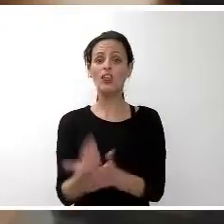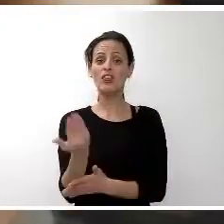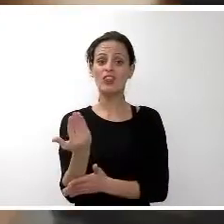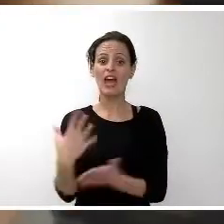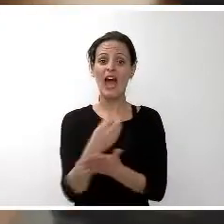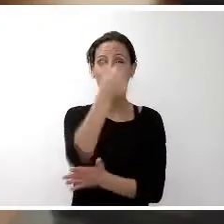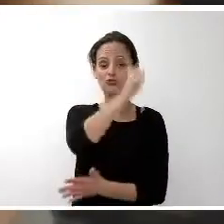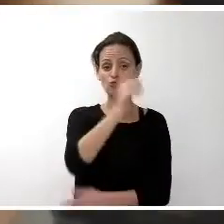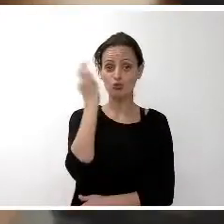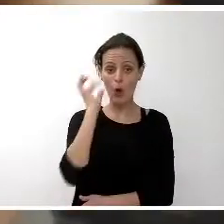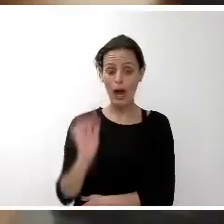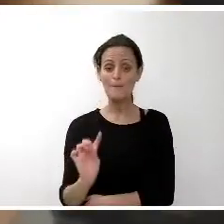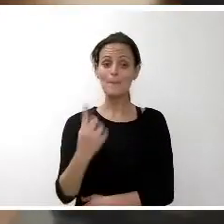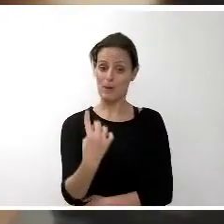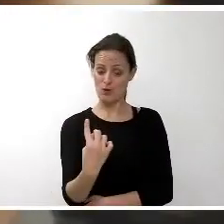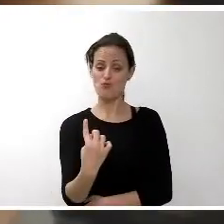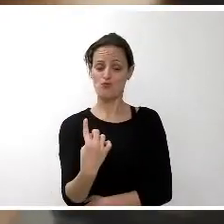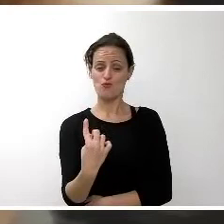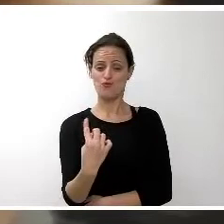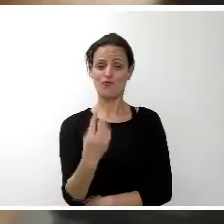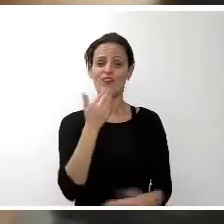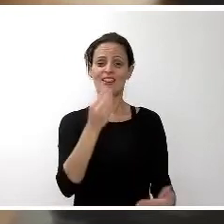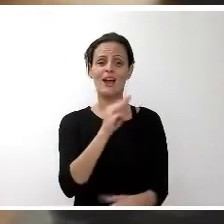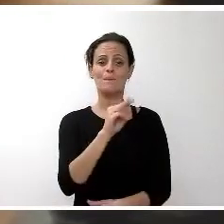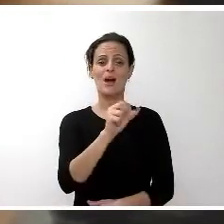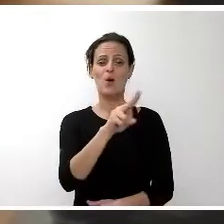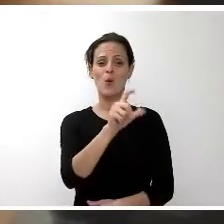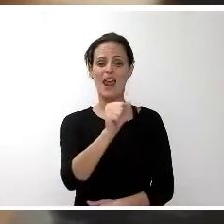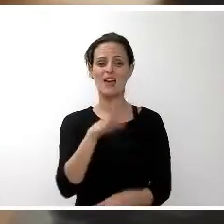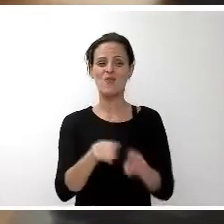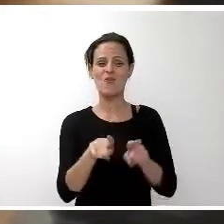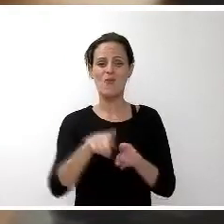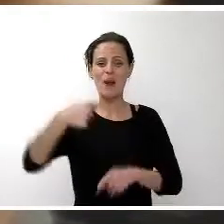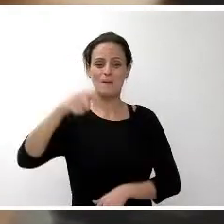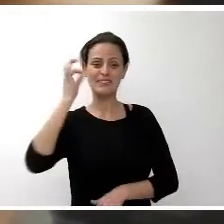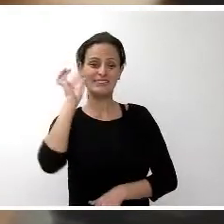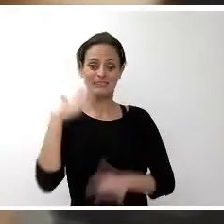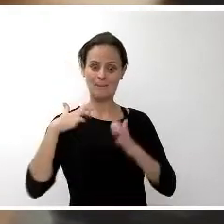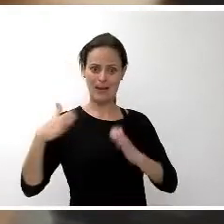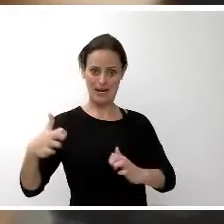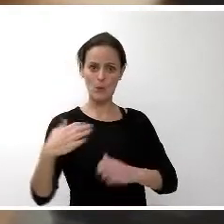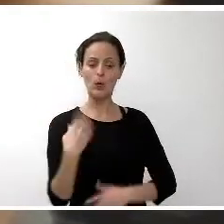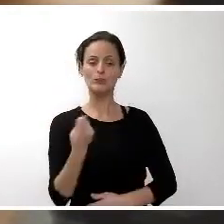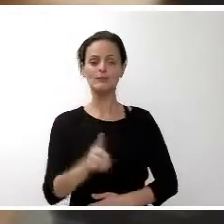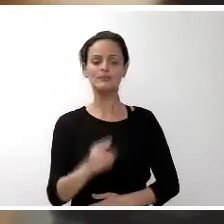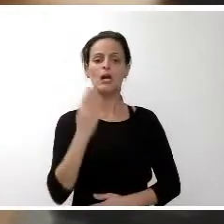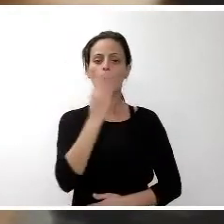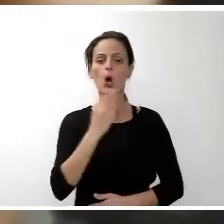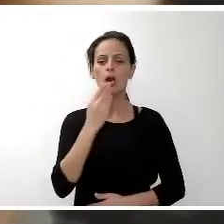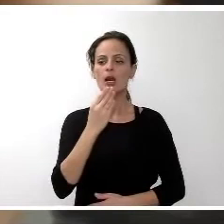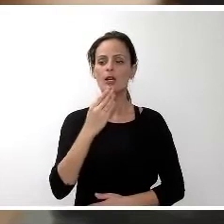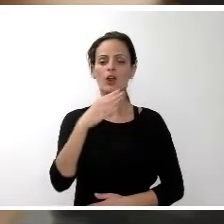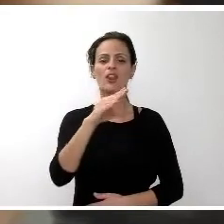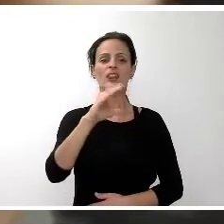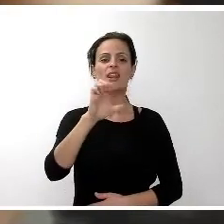y a todas. En primer lugar, felicitar a Paula como presidenta de este pleno, pero también al Colegio SEIP San